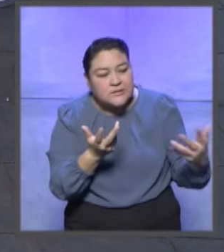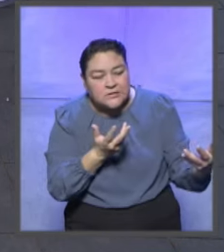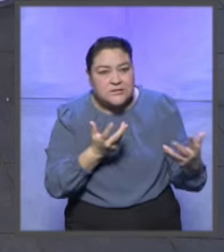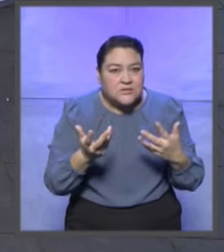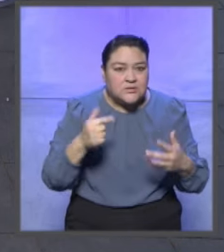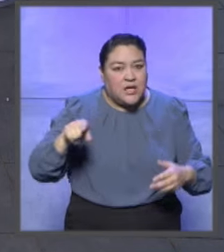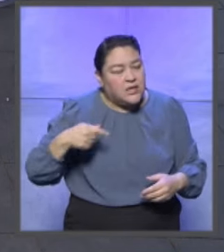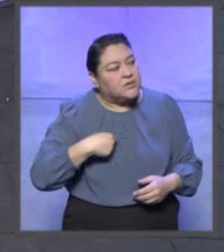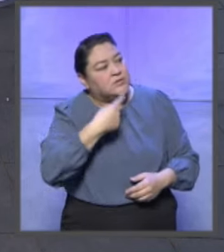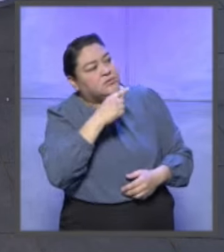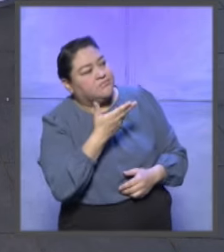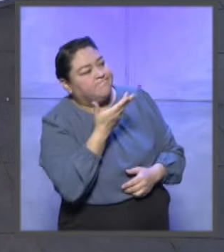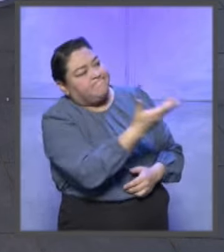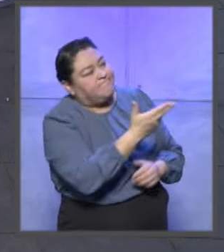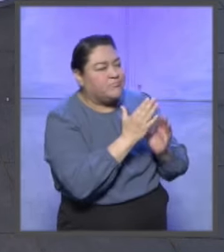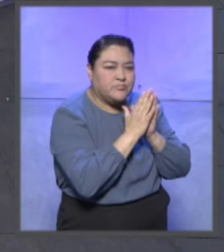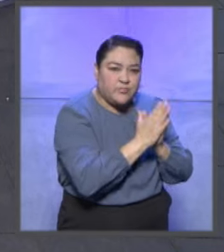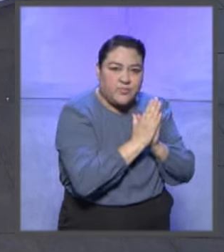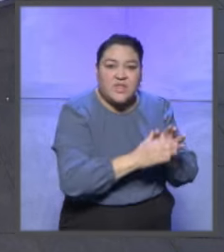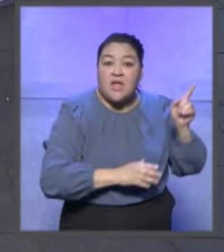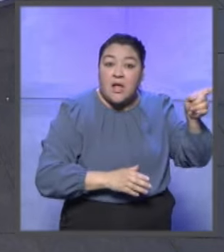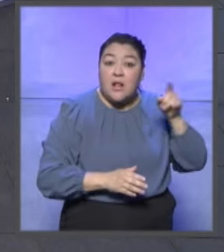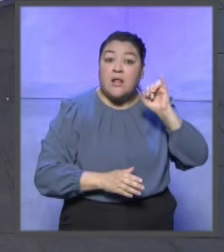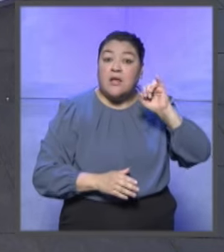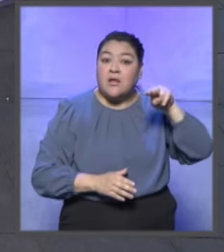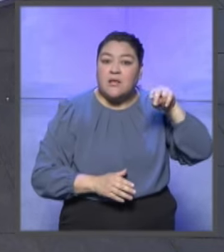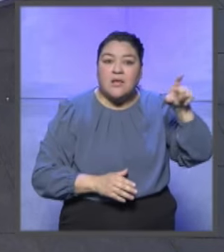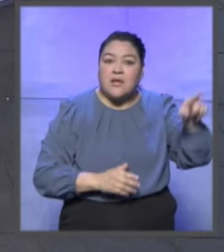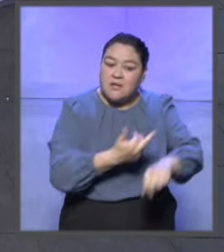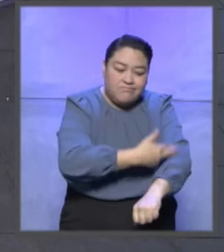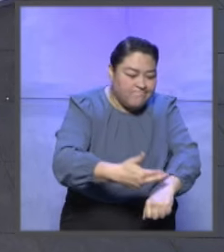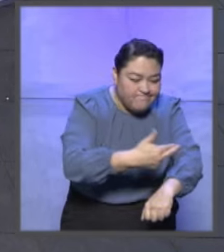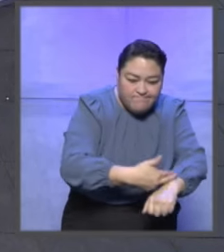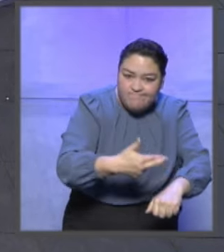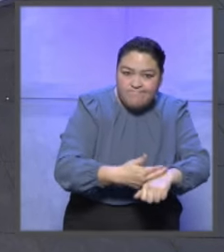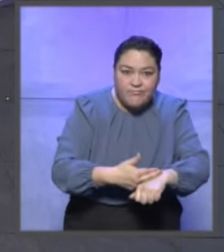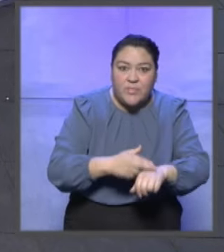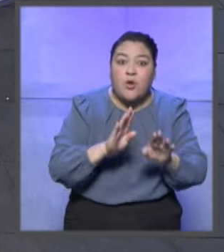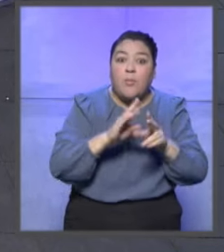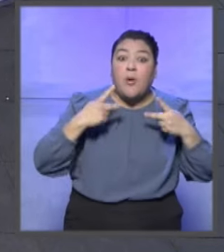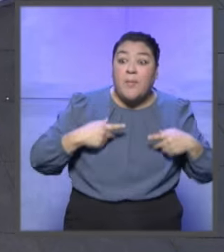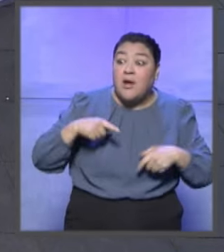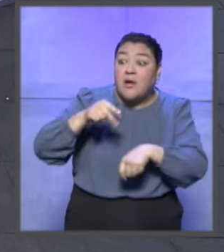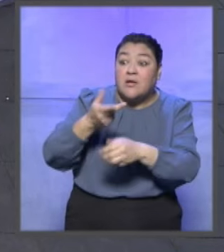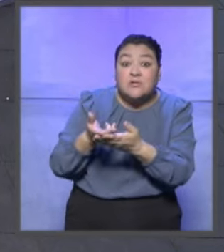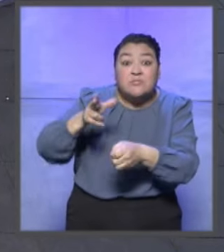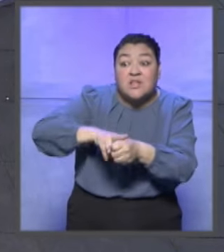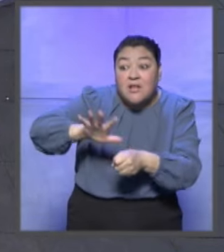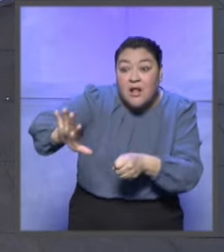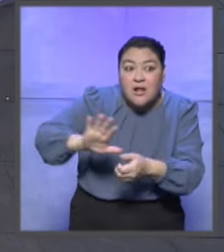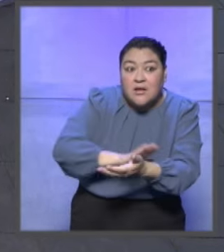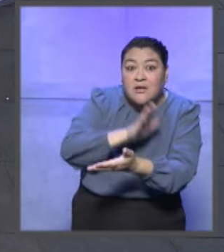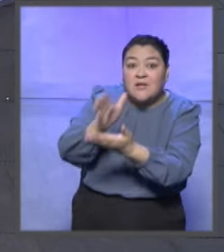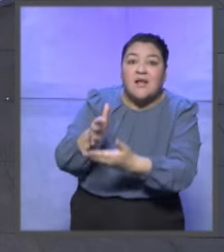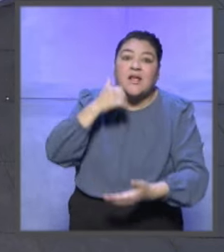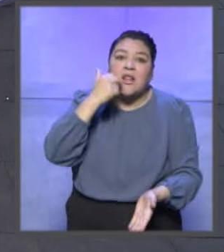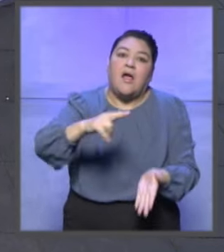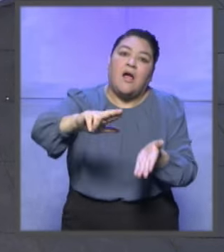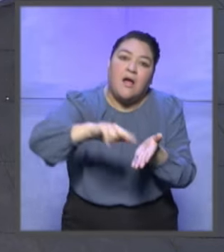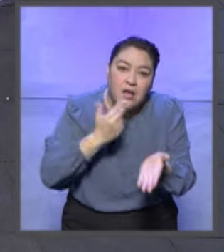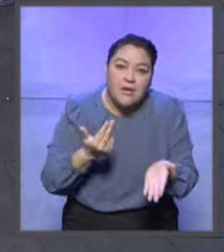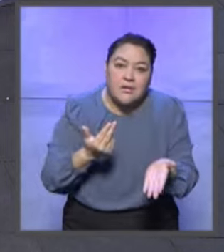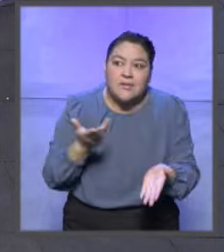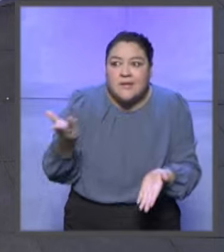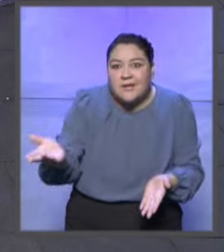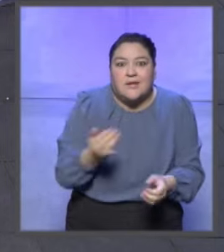Entonces, pues, el Instituto de Nacional Electoral no estaba totalmente equipado para recibir este tipo de solicitudes, pedía la firma autógrafa de la